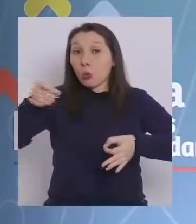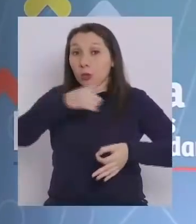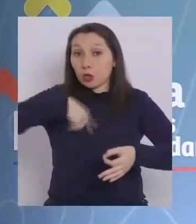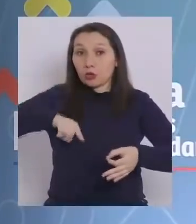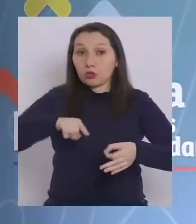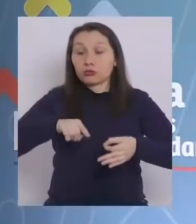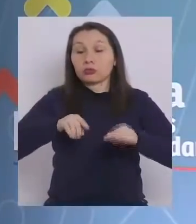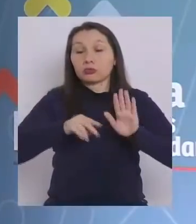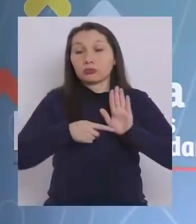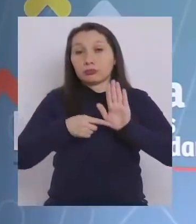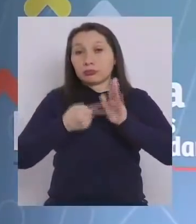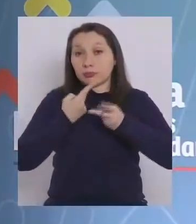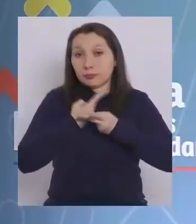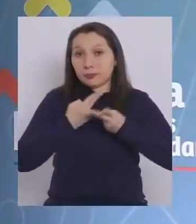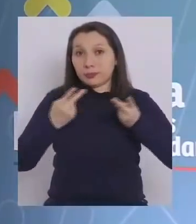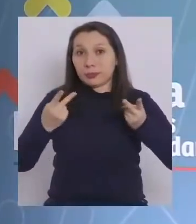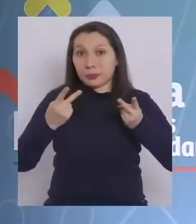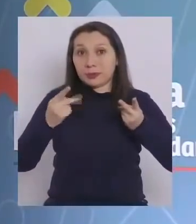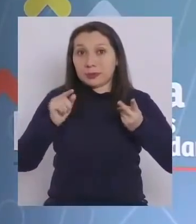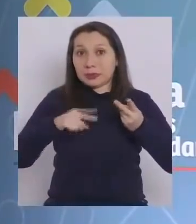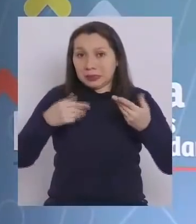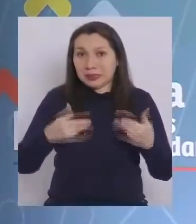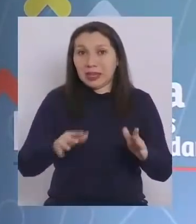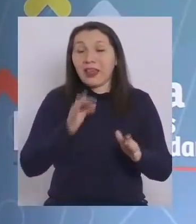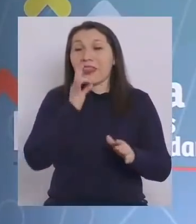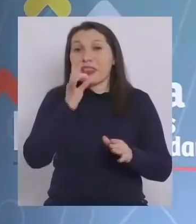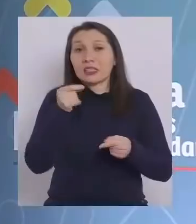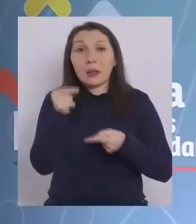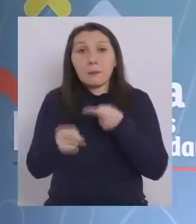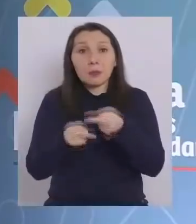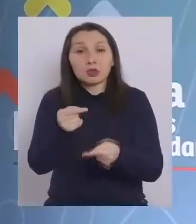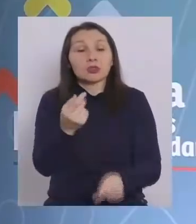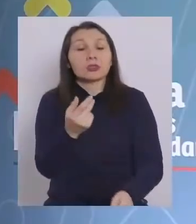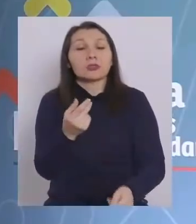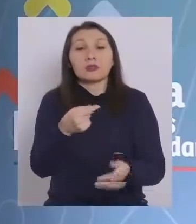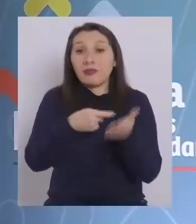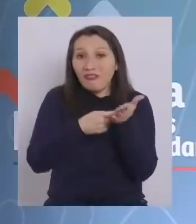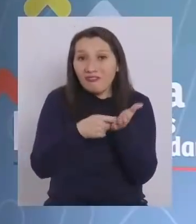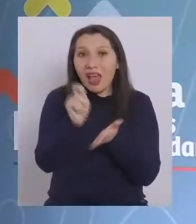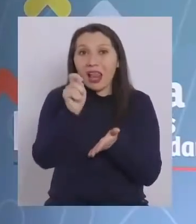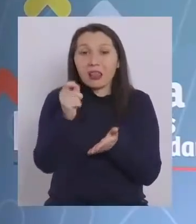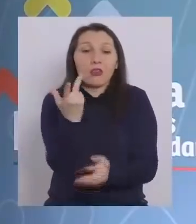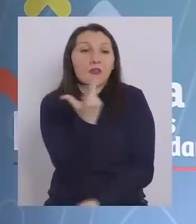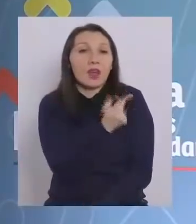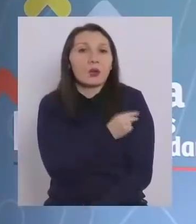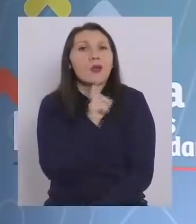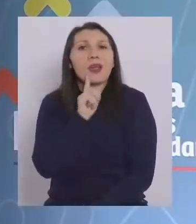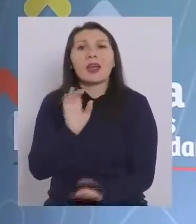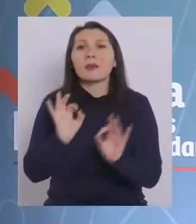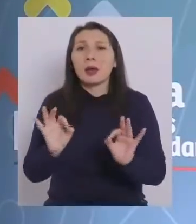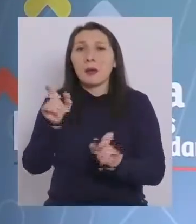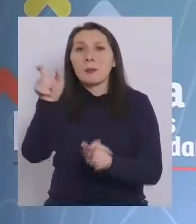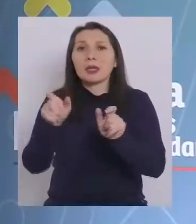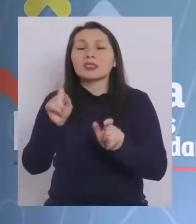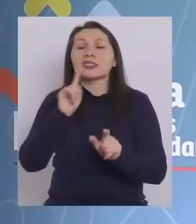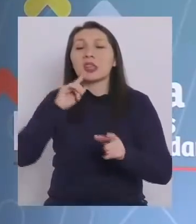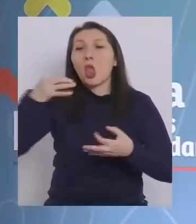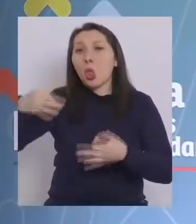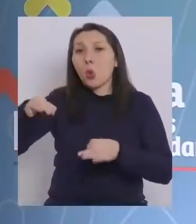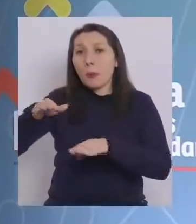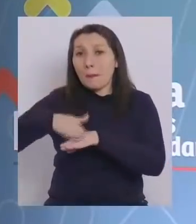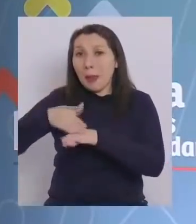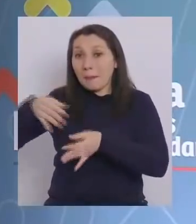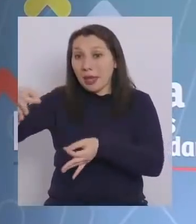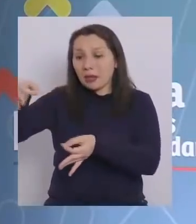nosotros hemos sacado públicamente, el proceso de vacunación, de validación, especialmente para las personas que tienen un documento en